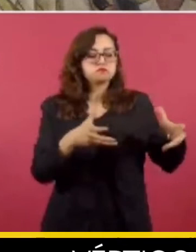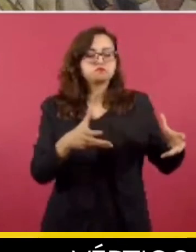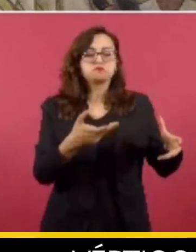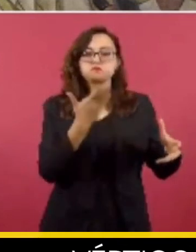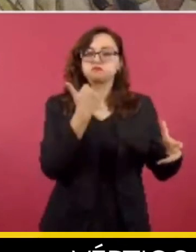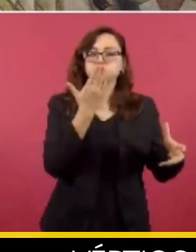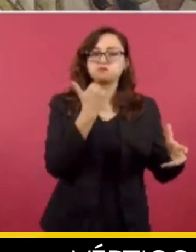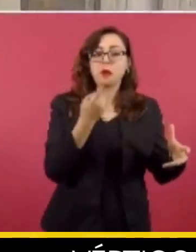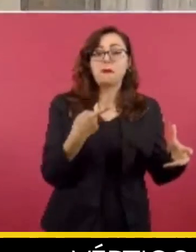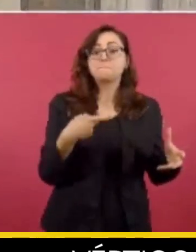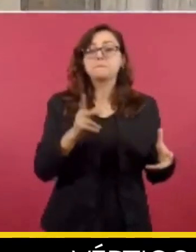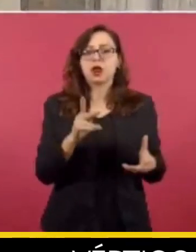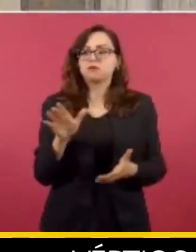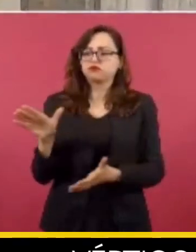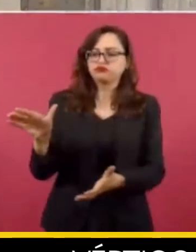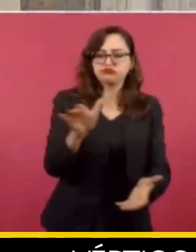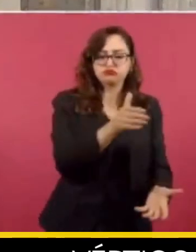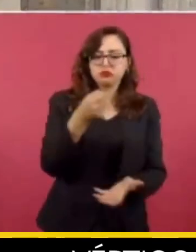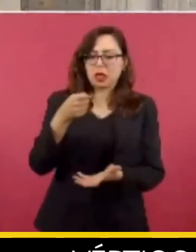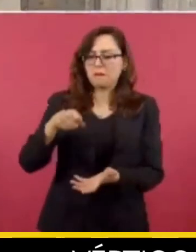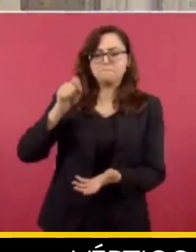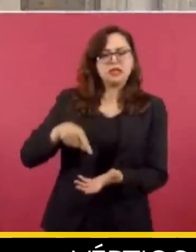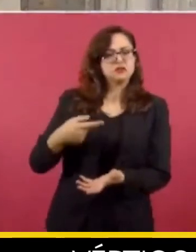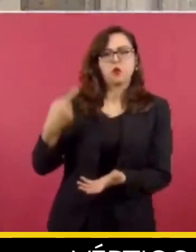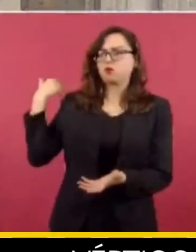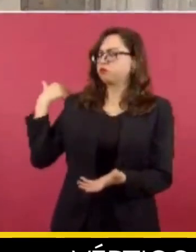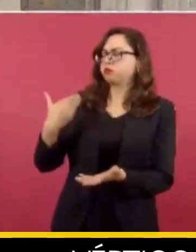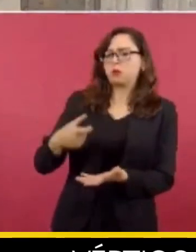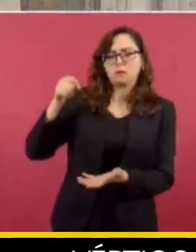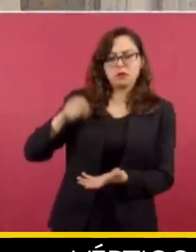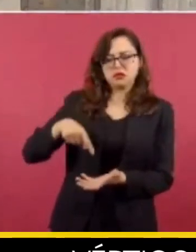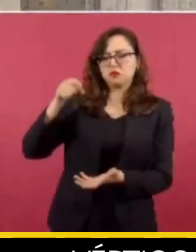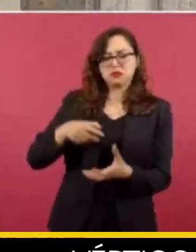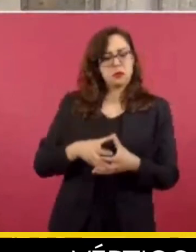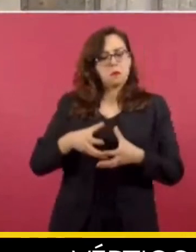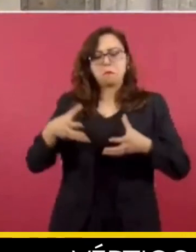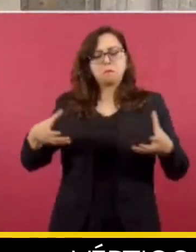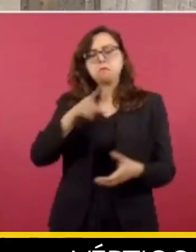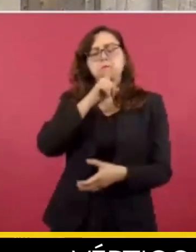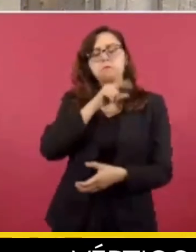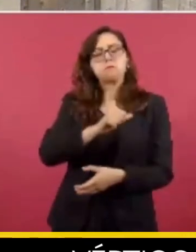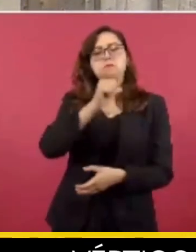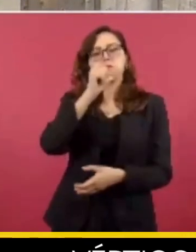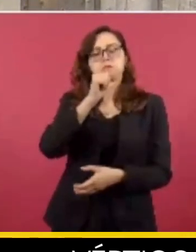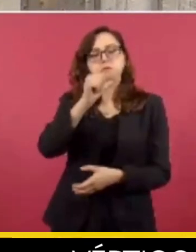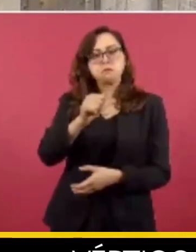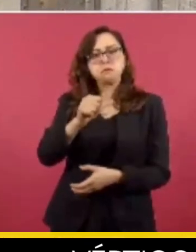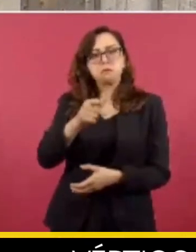distribución del ingreso, hemos logrado aminorar la desigualdad